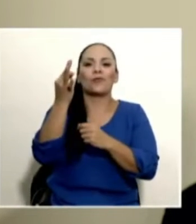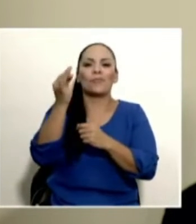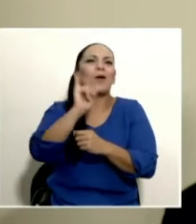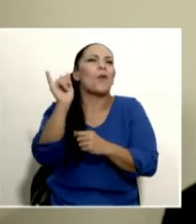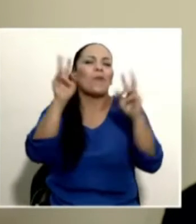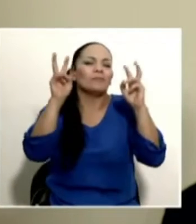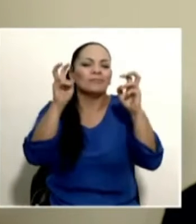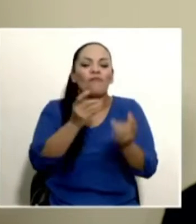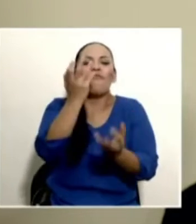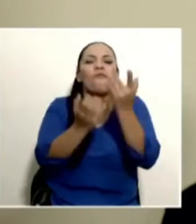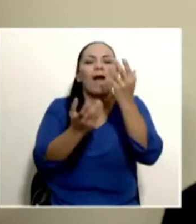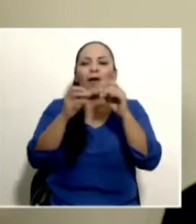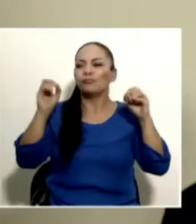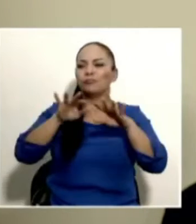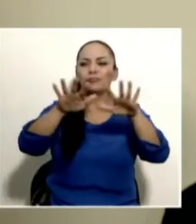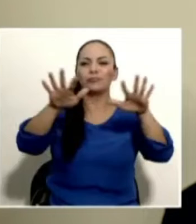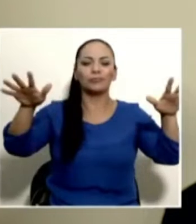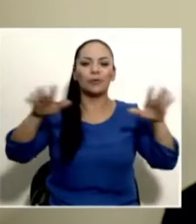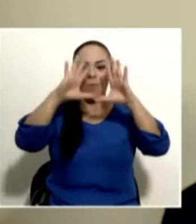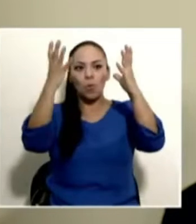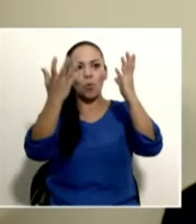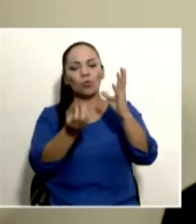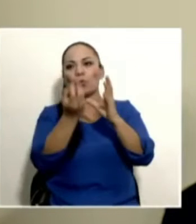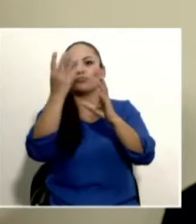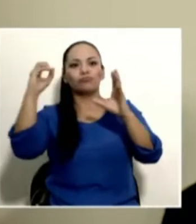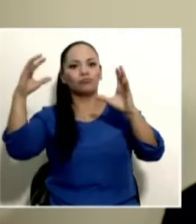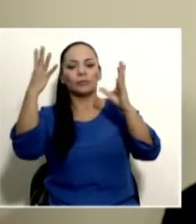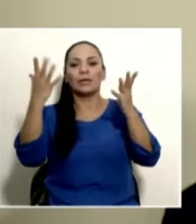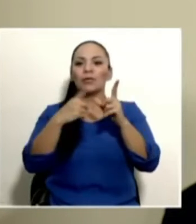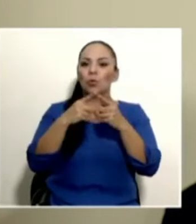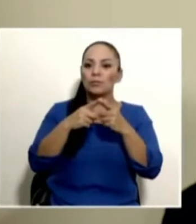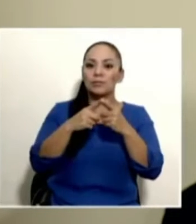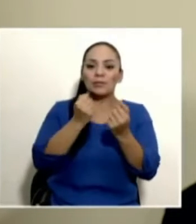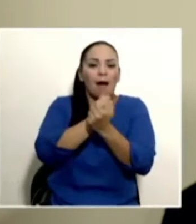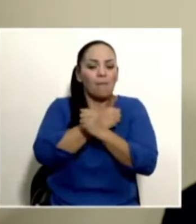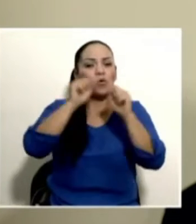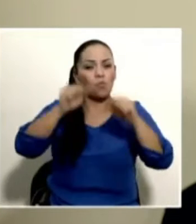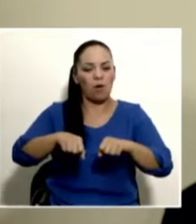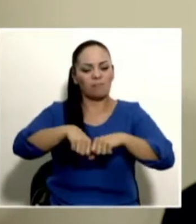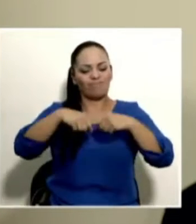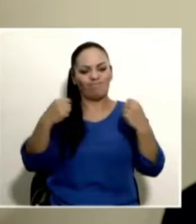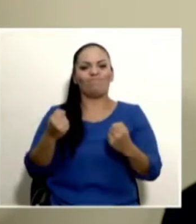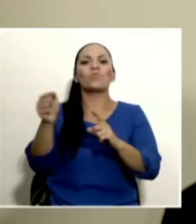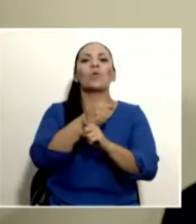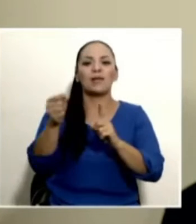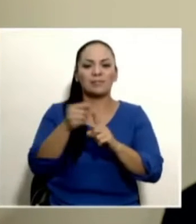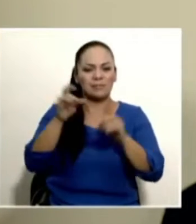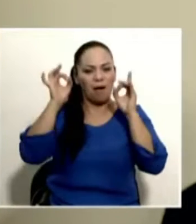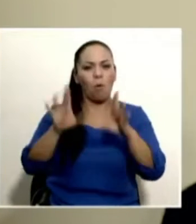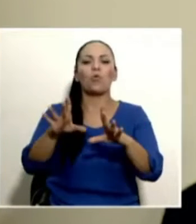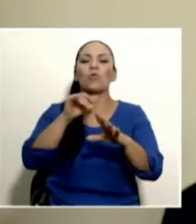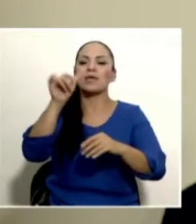y es el único capaz de vencer de raíz a la violencia, el odio y la injusticia.